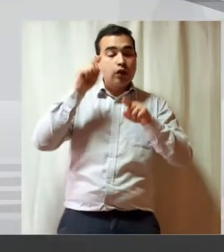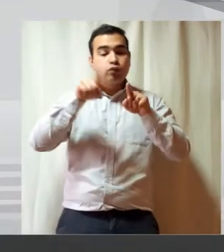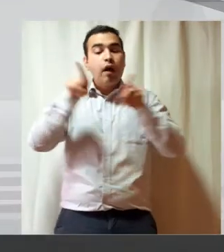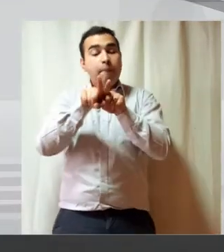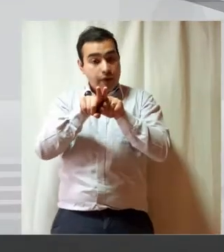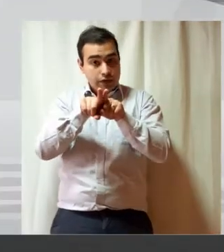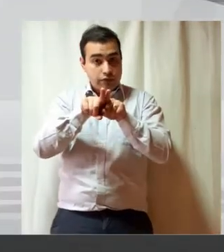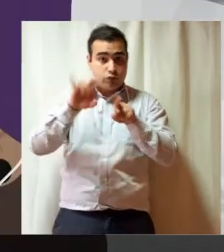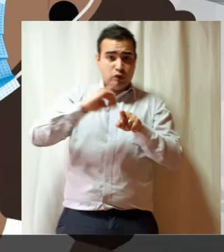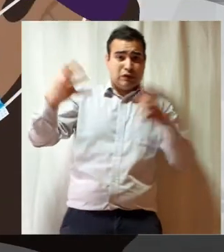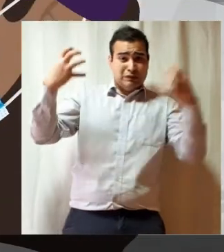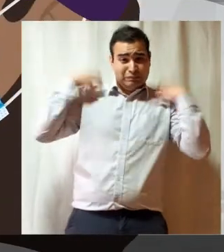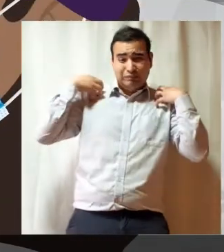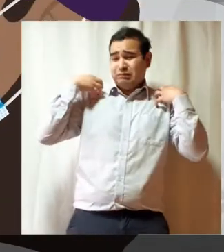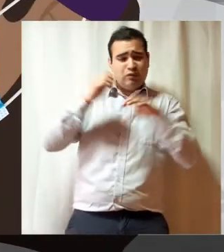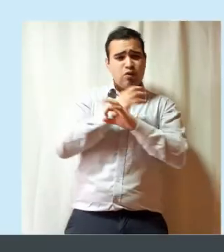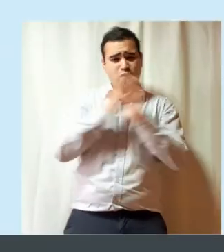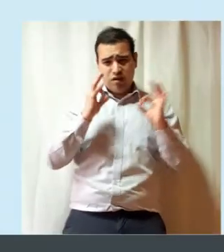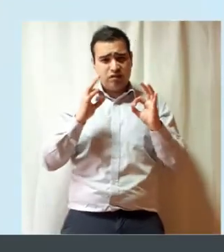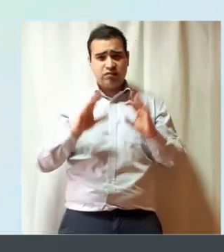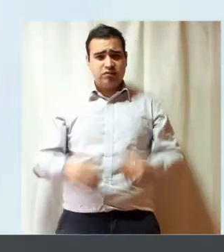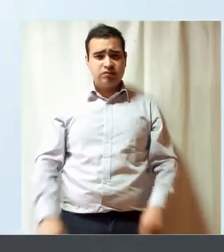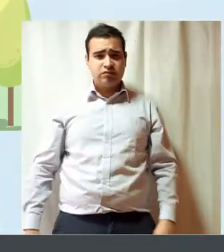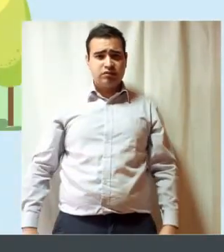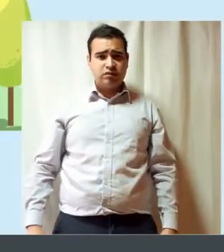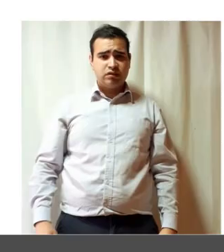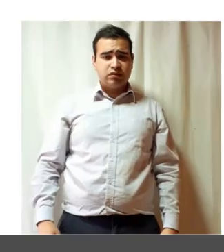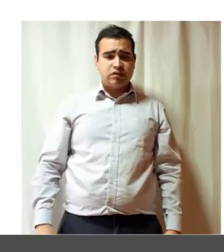hermana del mano No te lleves una carga que no te corresponde